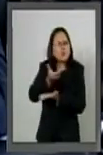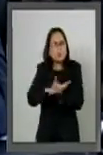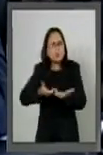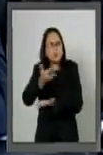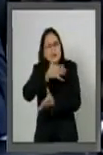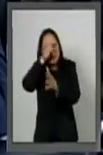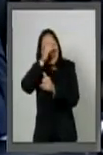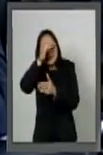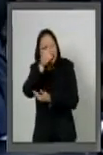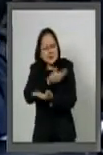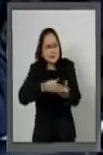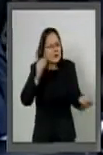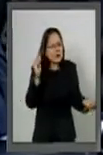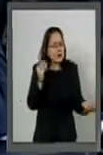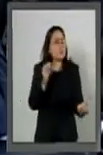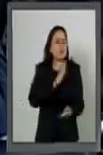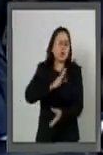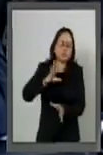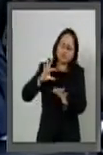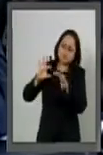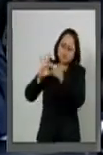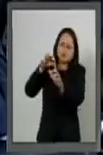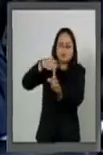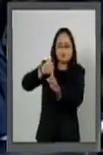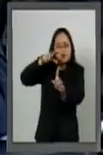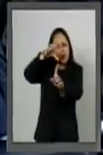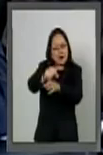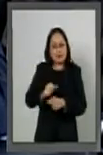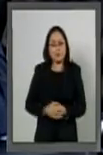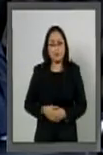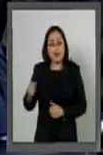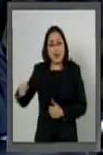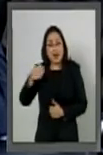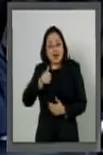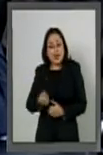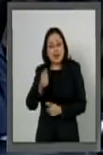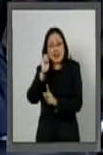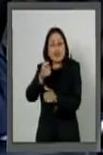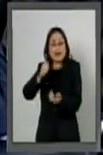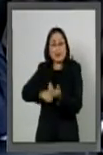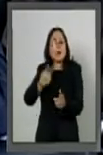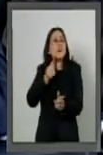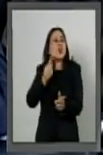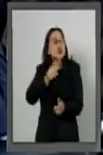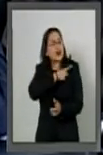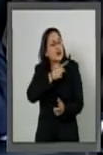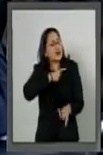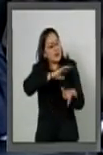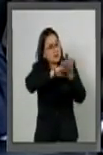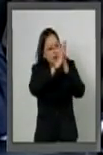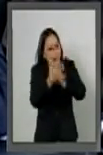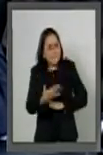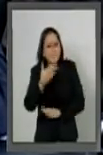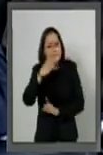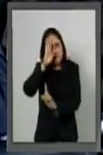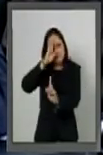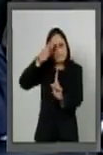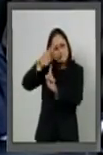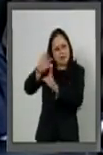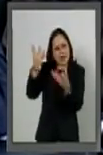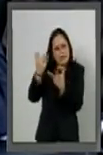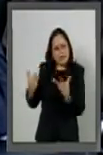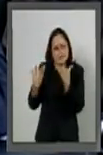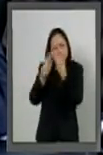poder construir. Es un hombre que entiende la política en ese afán, en el de transformar para bien y en el de construir.